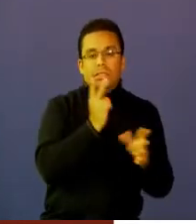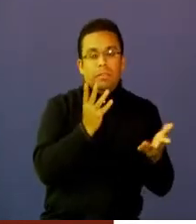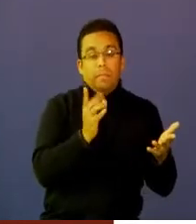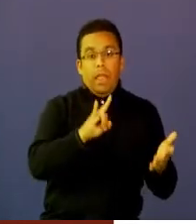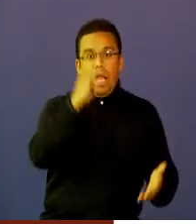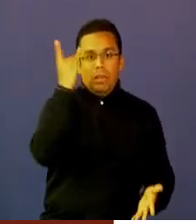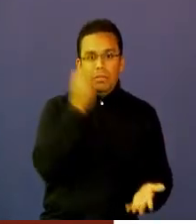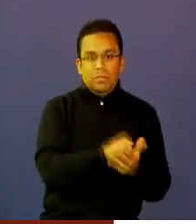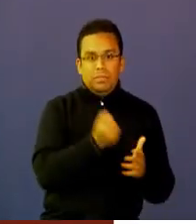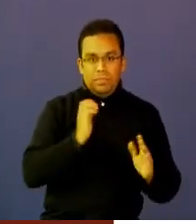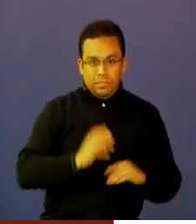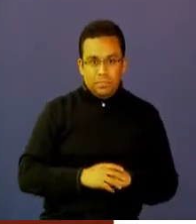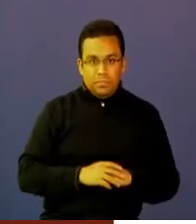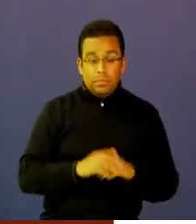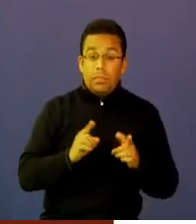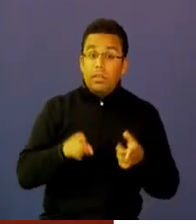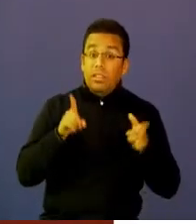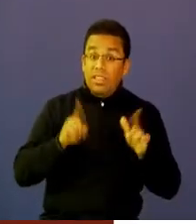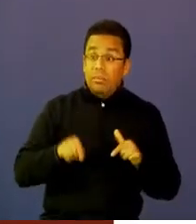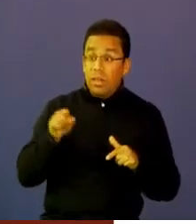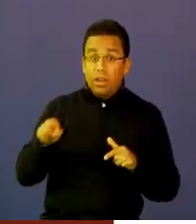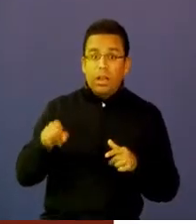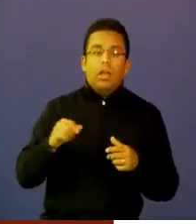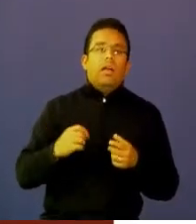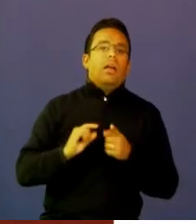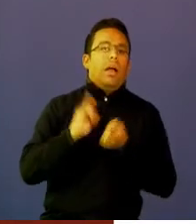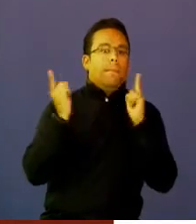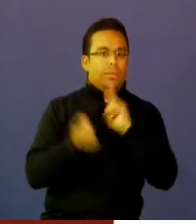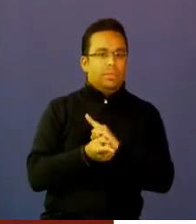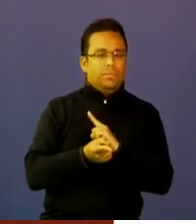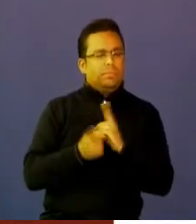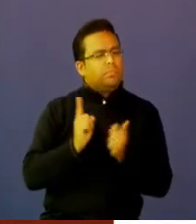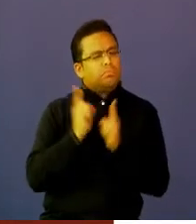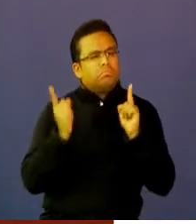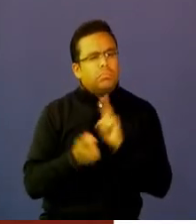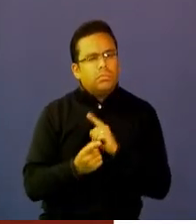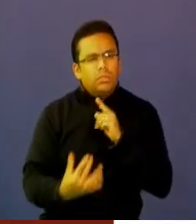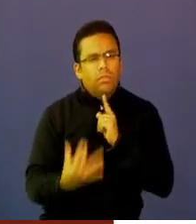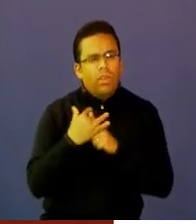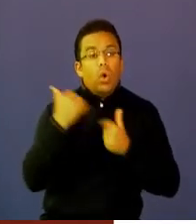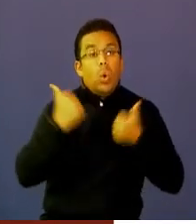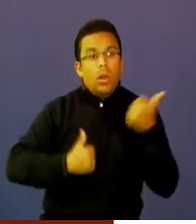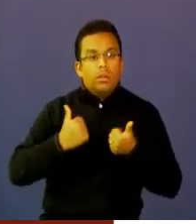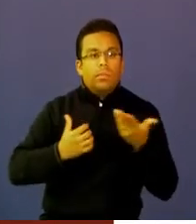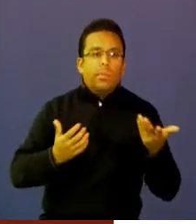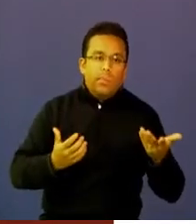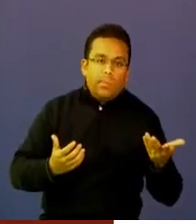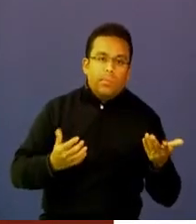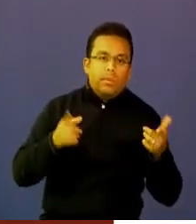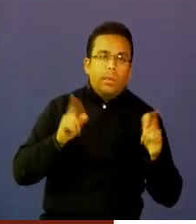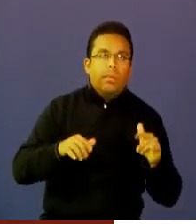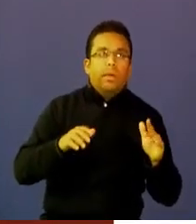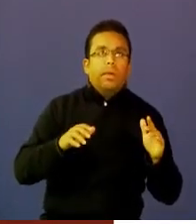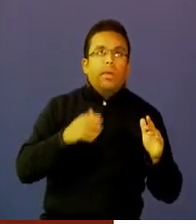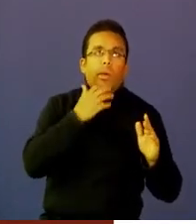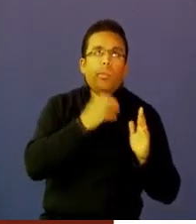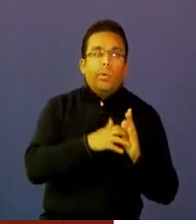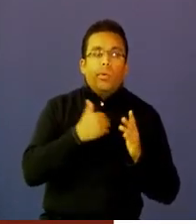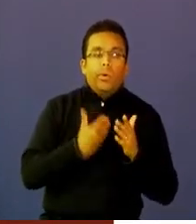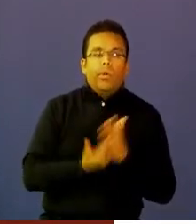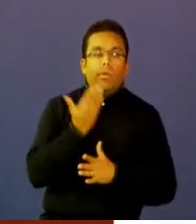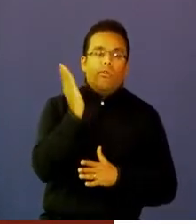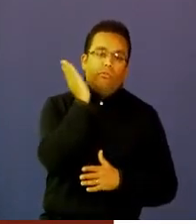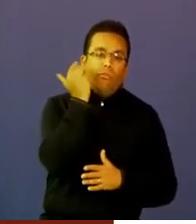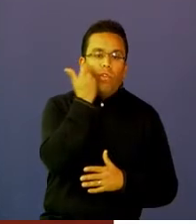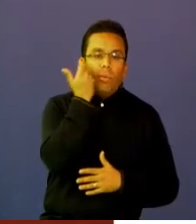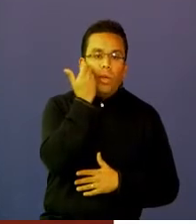ha generado además nuevas patologías. ¿Qué tipo de patologías, por ejemplo, ha surgido una nueva enfermedad?